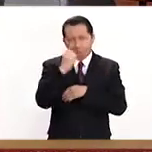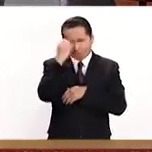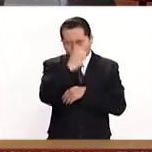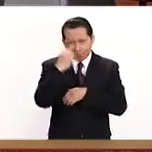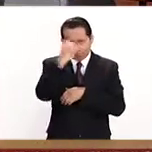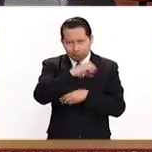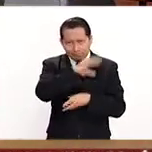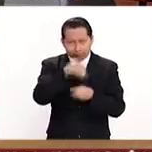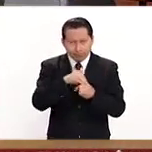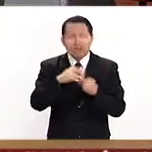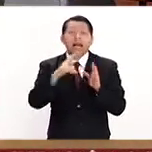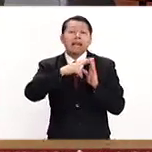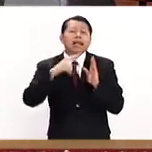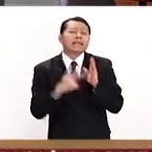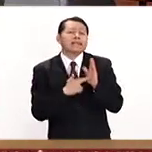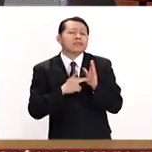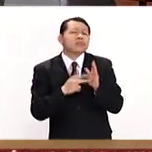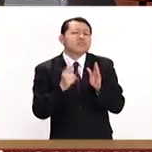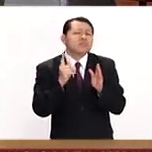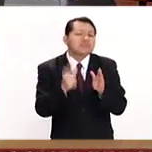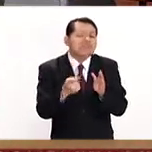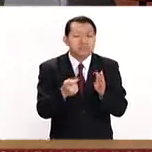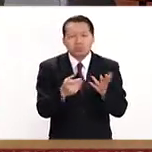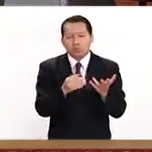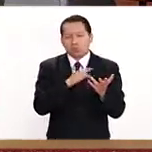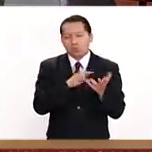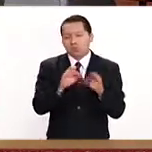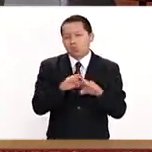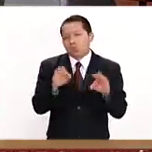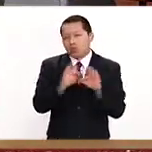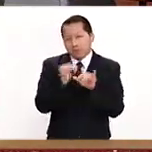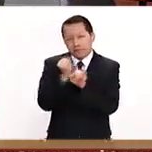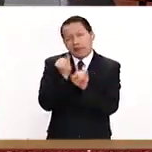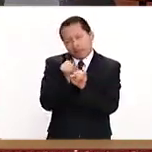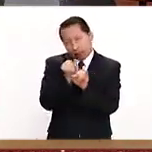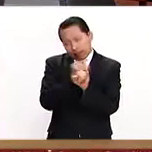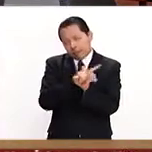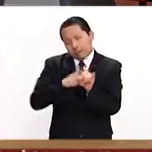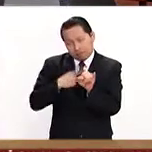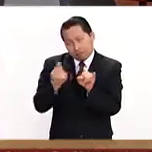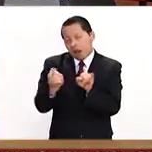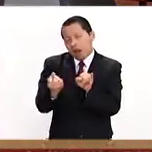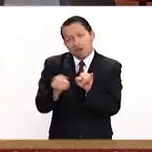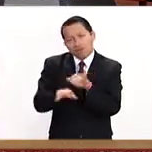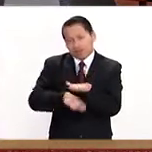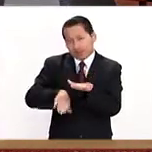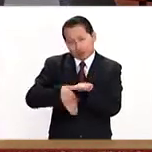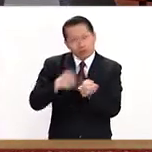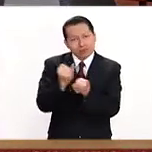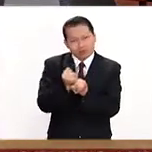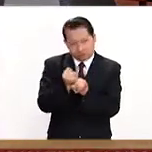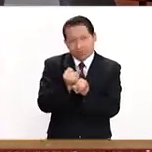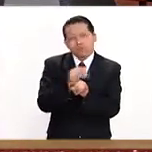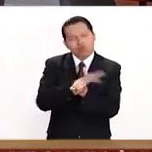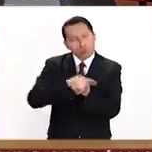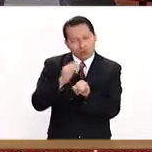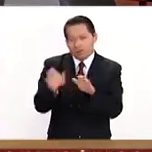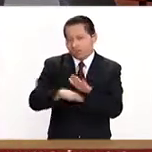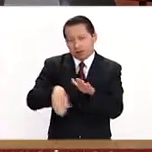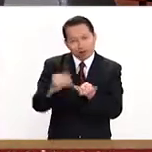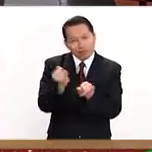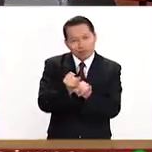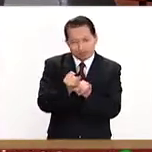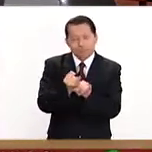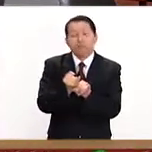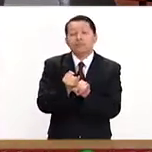Entonces, los requisitos, pues, bueno, principalmente que tengan la conexión. O lo básico, lo que actualmente ya se cuenta, ¿no? Exactamente. En cualquier